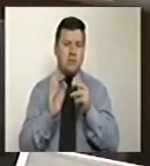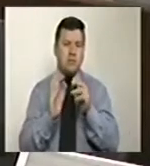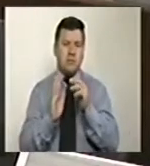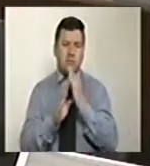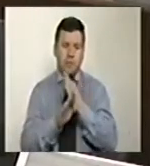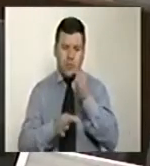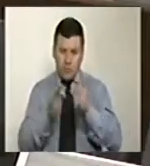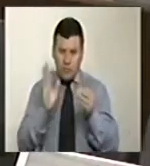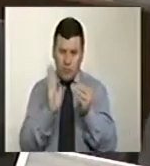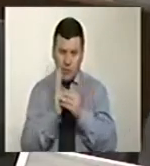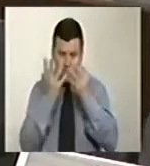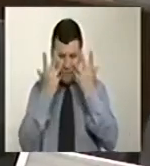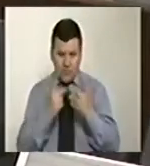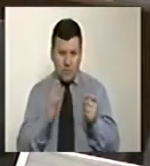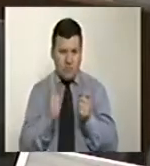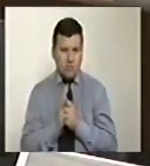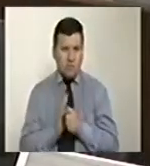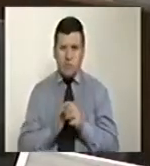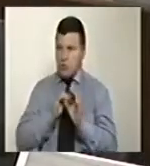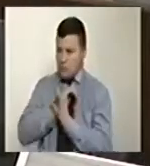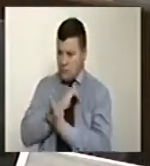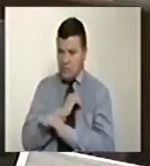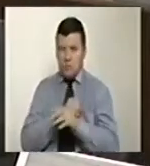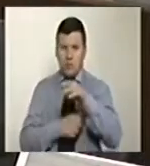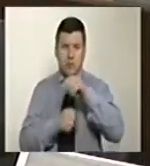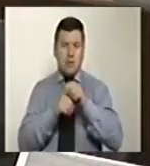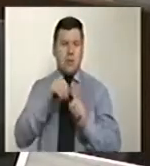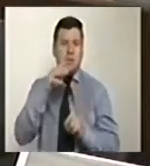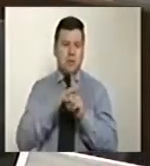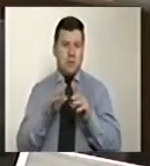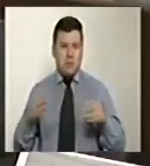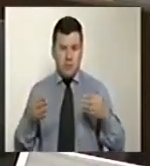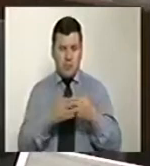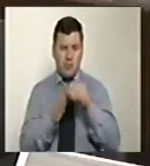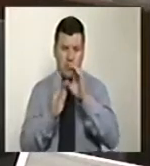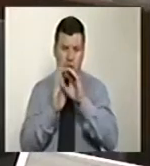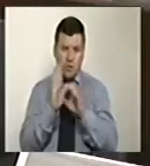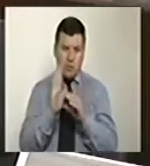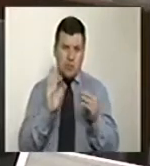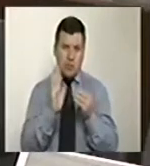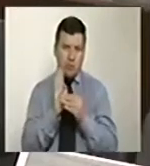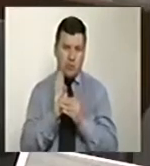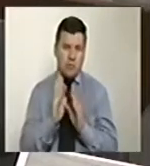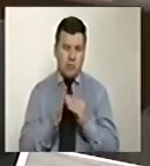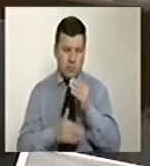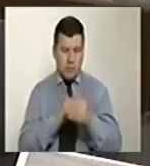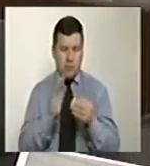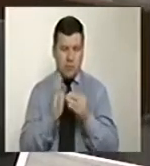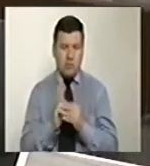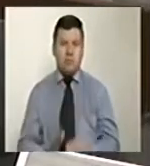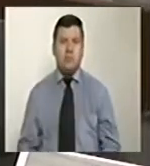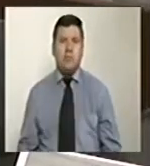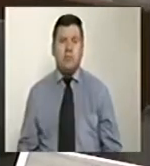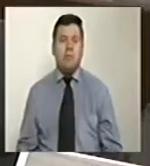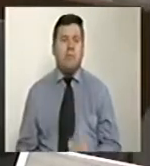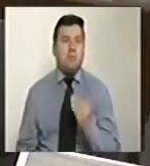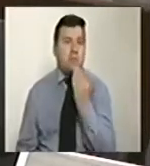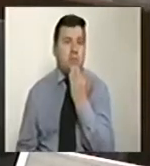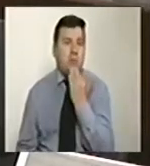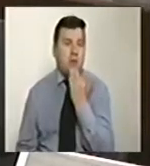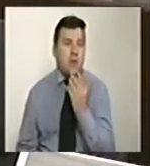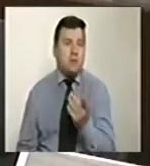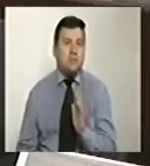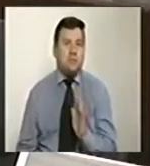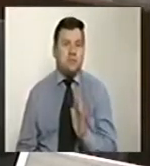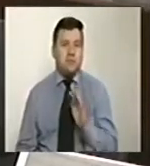su seguridad jurídica, física o psicológica ya están creadas en el Código Penal y de procedimiento penal. Por ejemplo, para